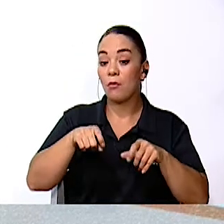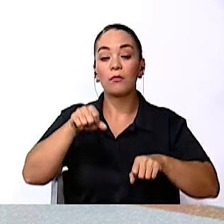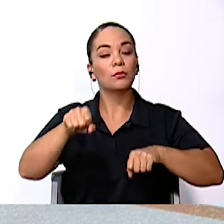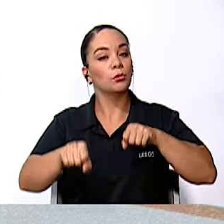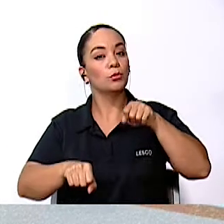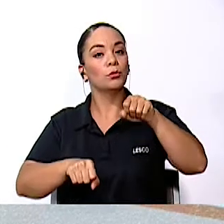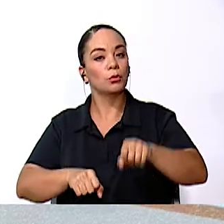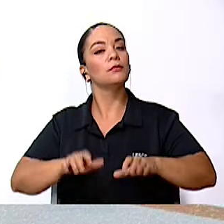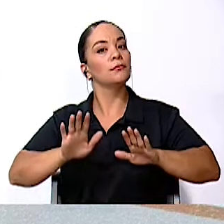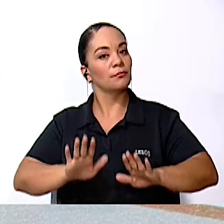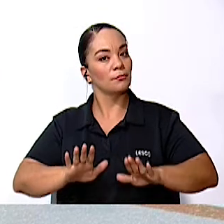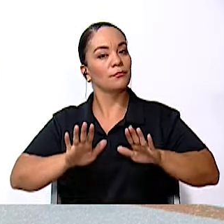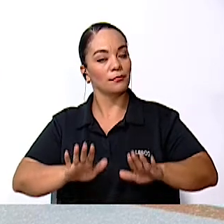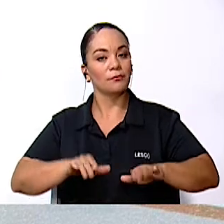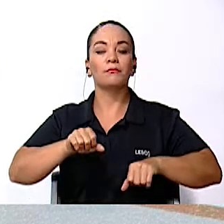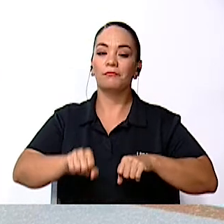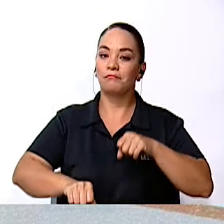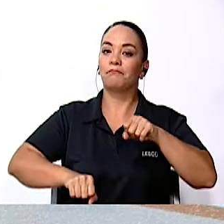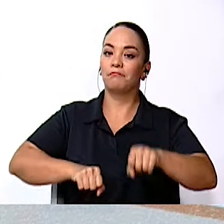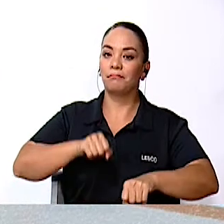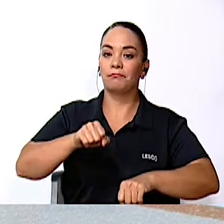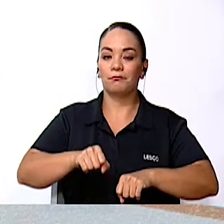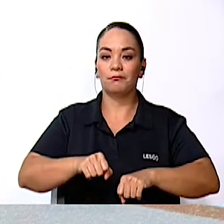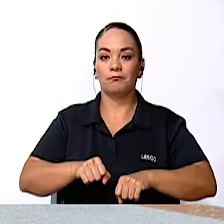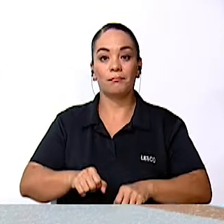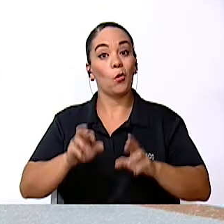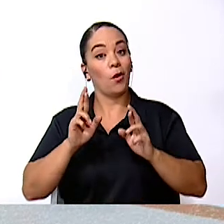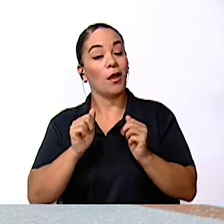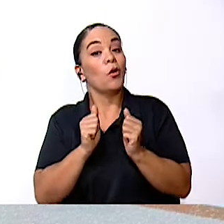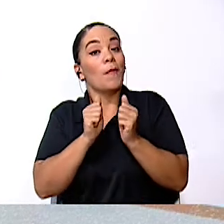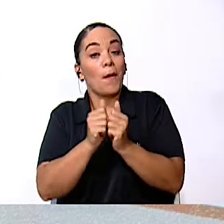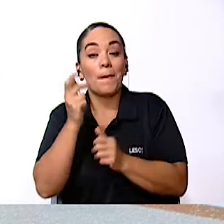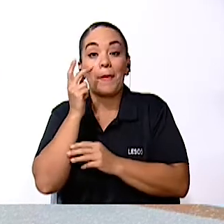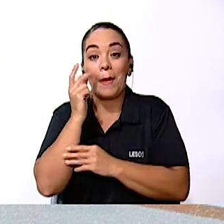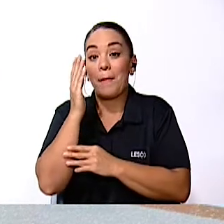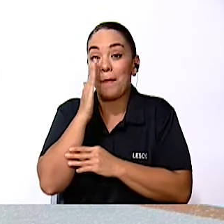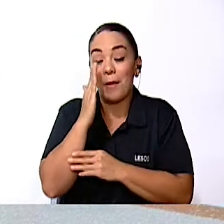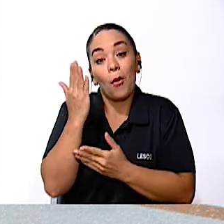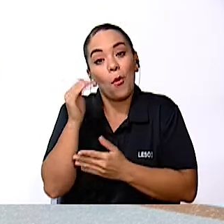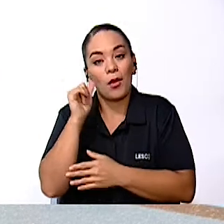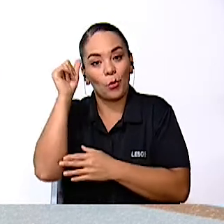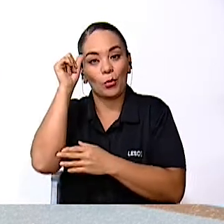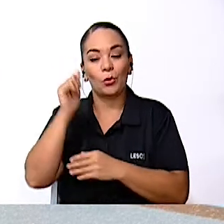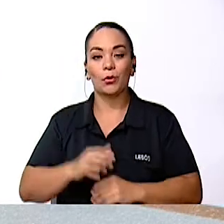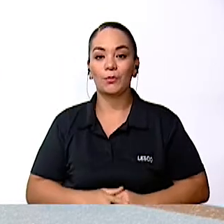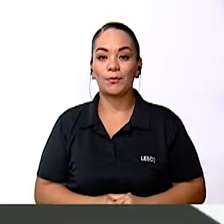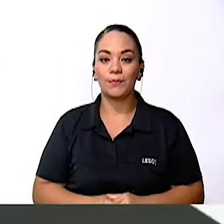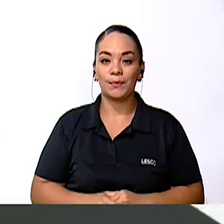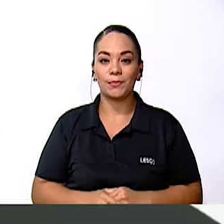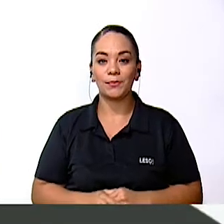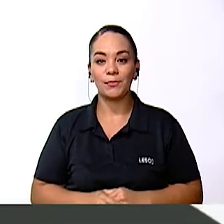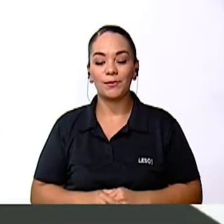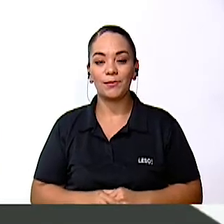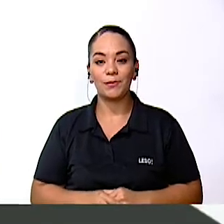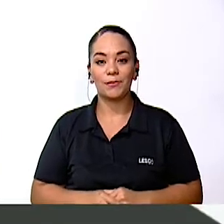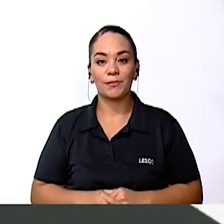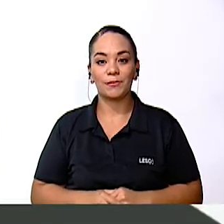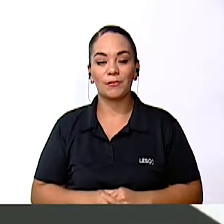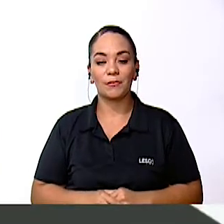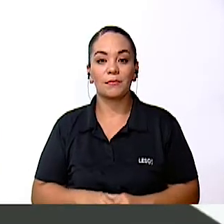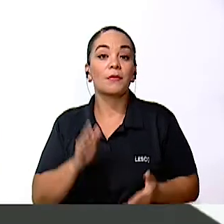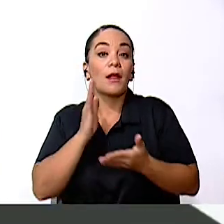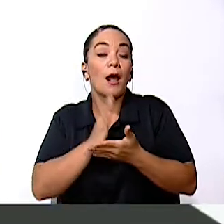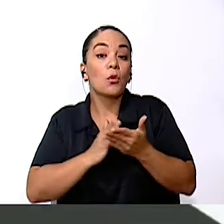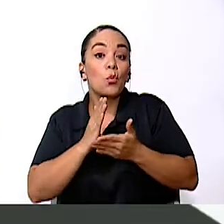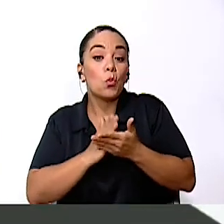prudencial y ojalá siempre acompañado de tu papá, tu mamá o de algún mayor Hay algunas